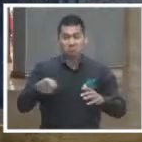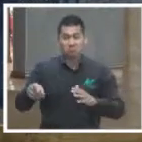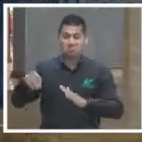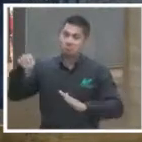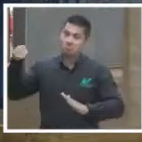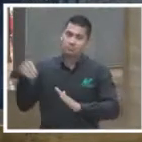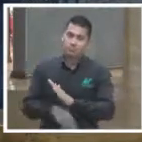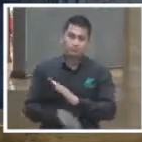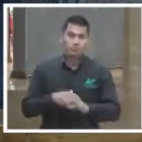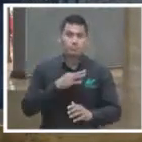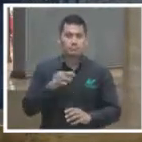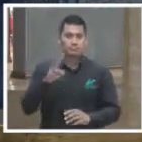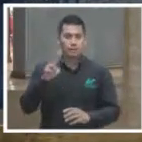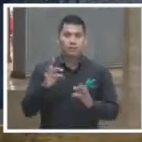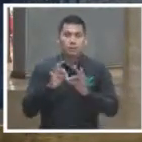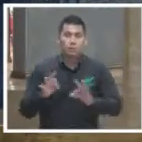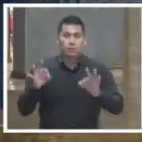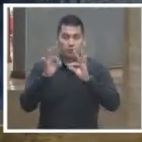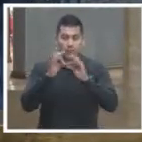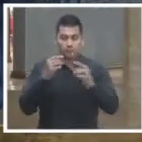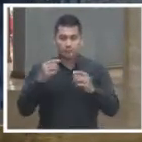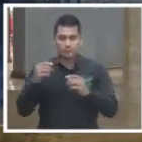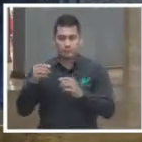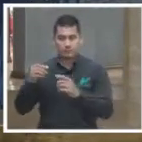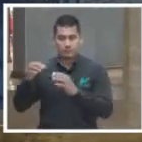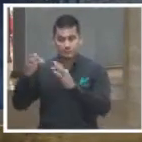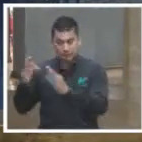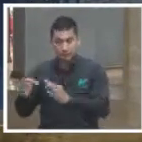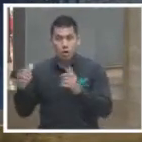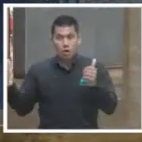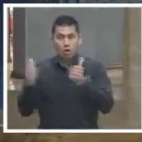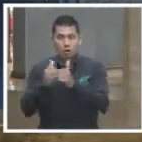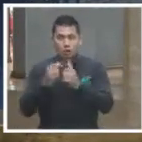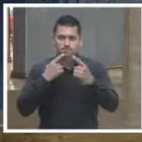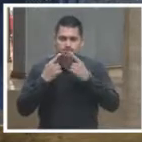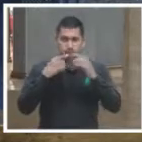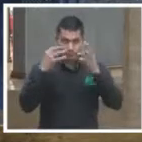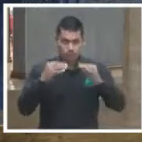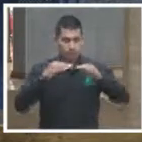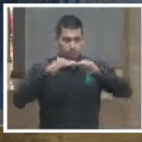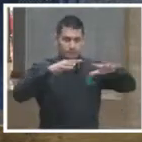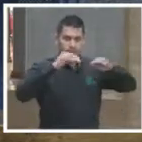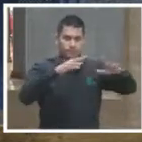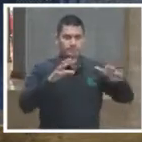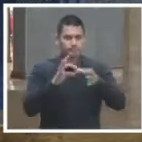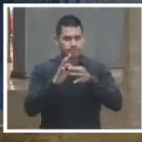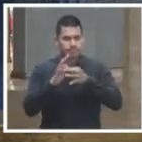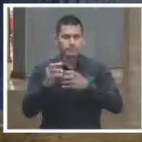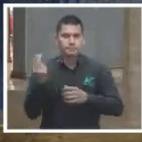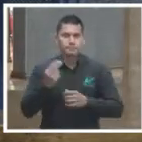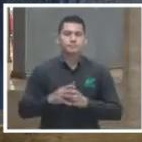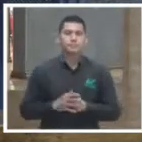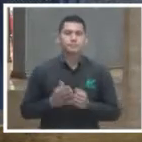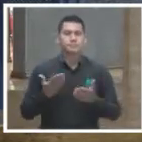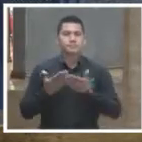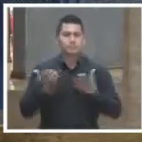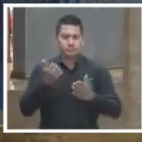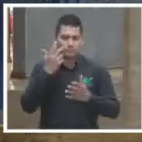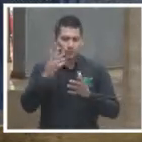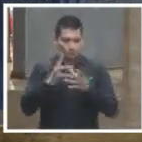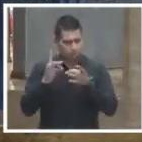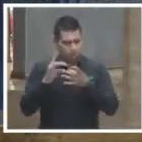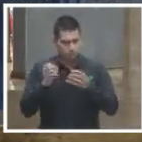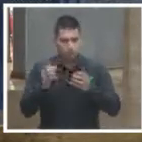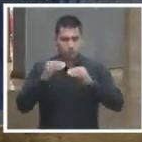Es fundamental el complementar esto. Quiero iniciar mi intervención, nada más haciendo referencia del impacto que puede